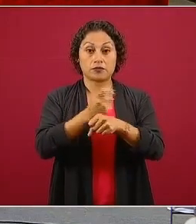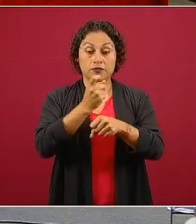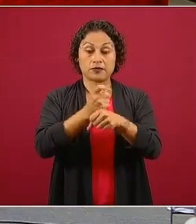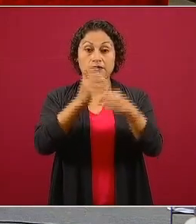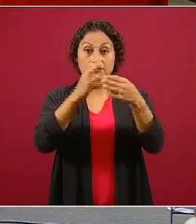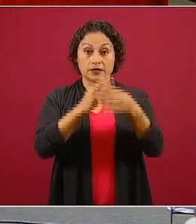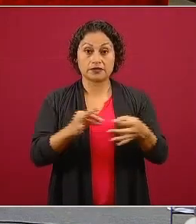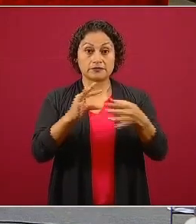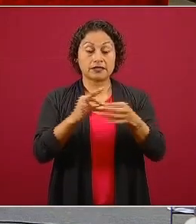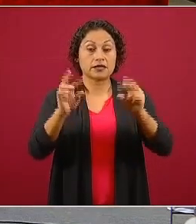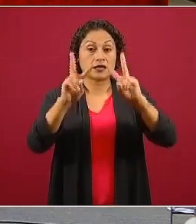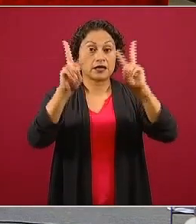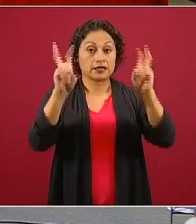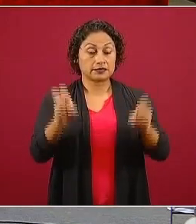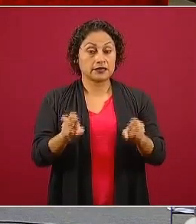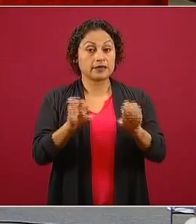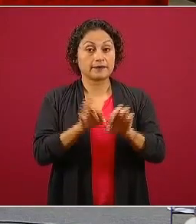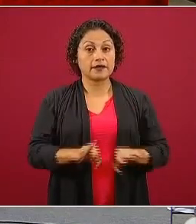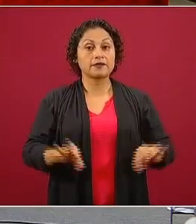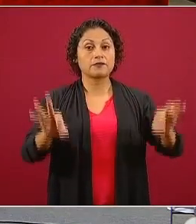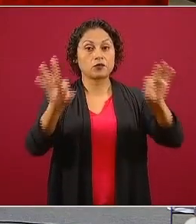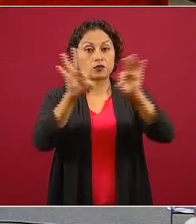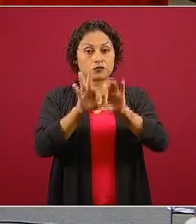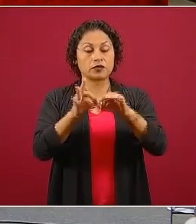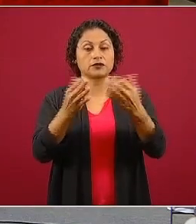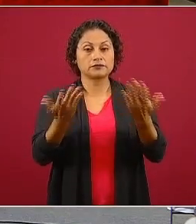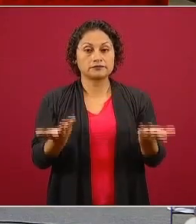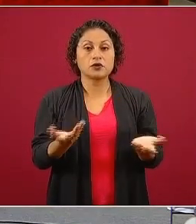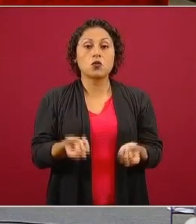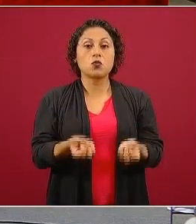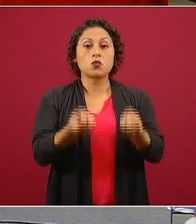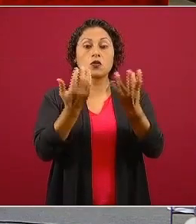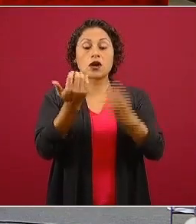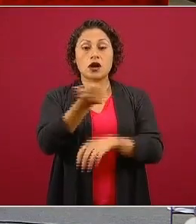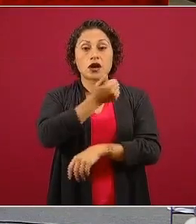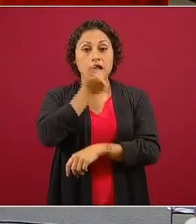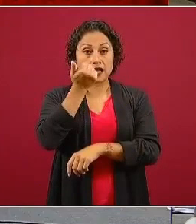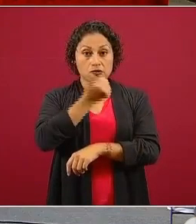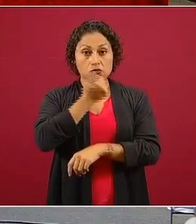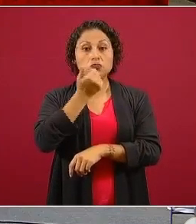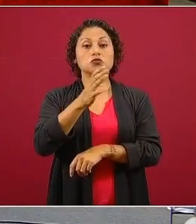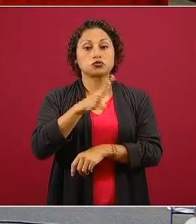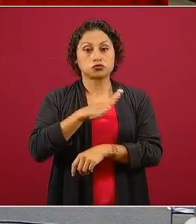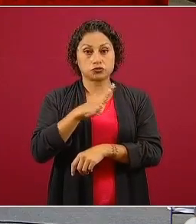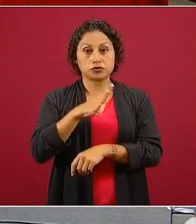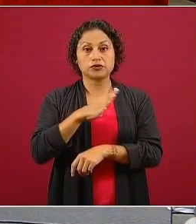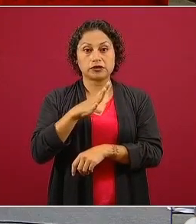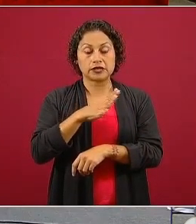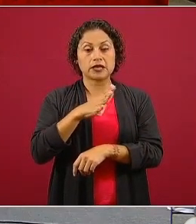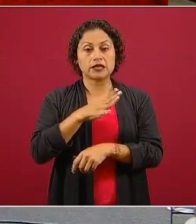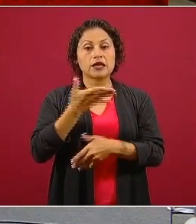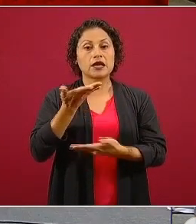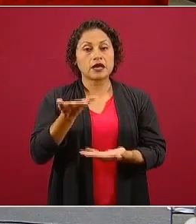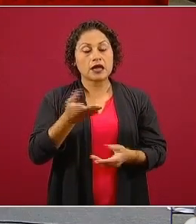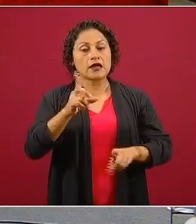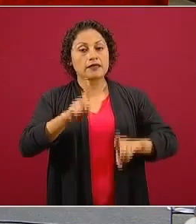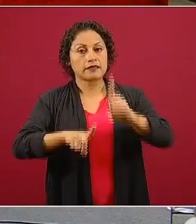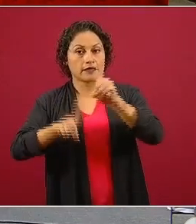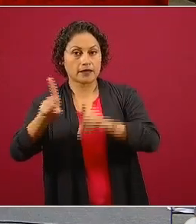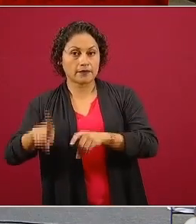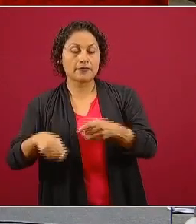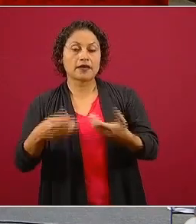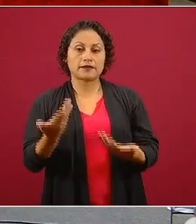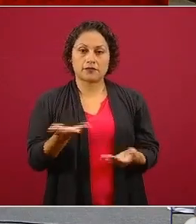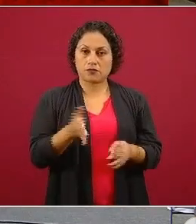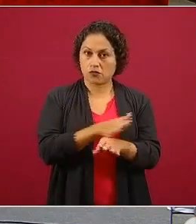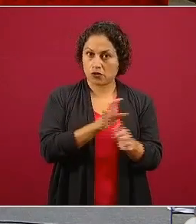que es el número de estudiantes que hay por cada uno de los niveles. Prescolar